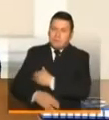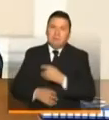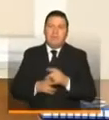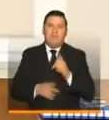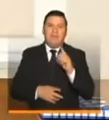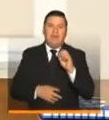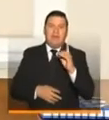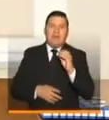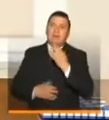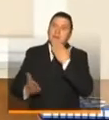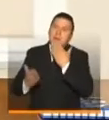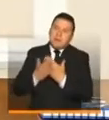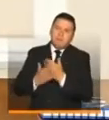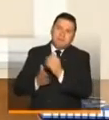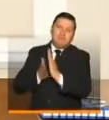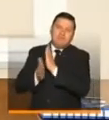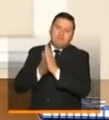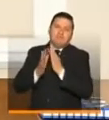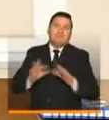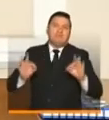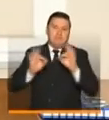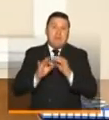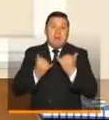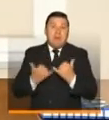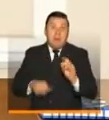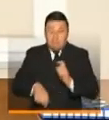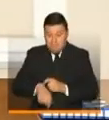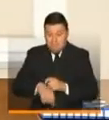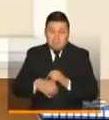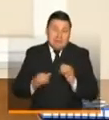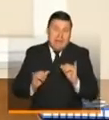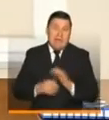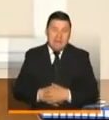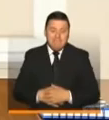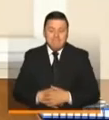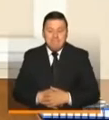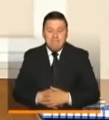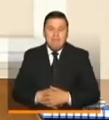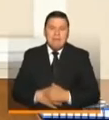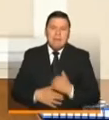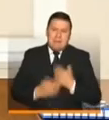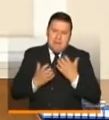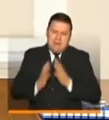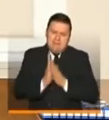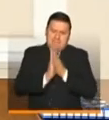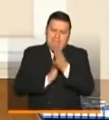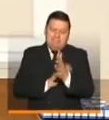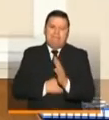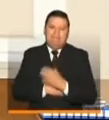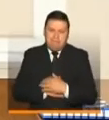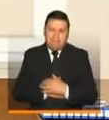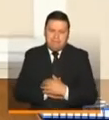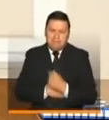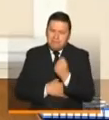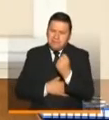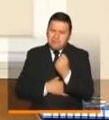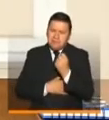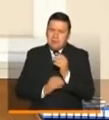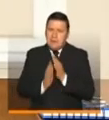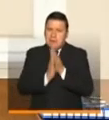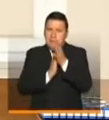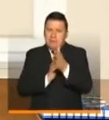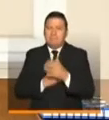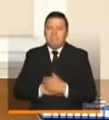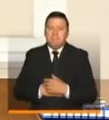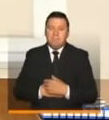Ruiz. Gracias por ese importante balance. Ya el tiempo se nos acaba y yo quisiera dejarlos con este mensaje